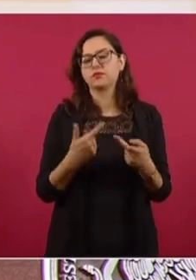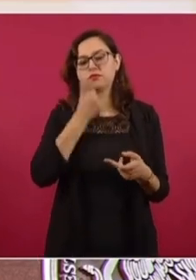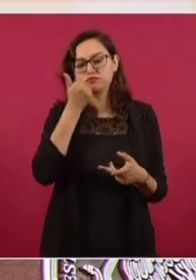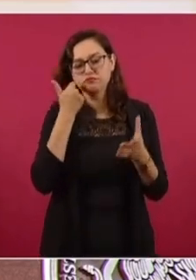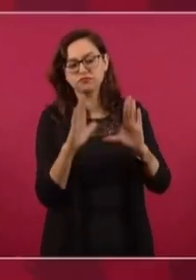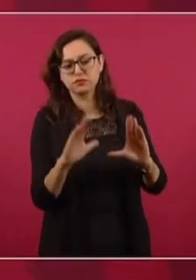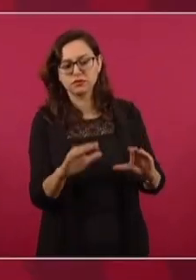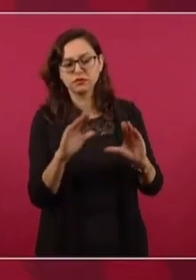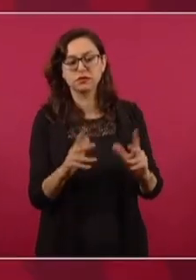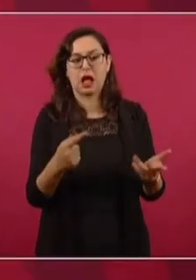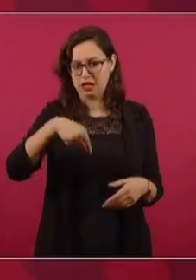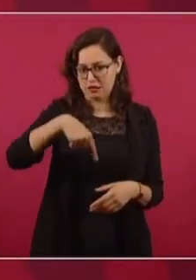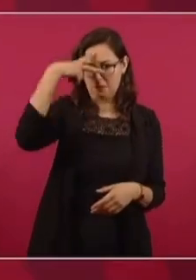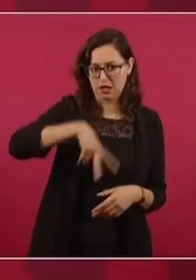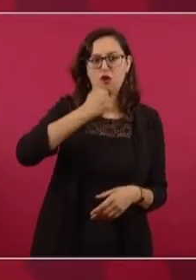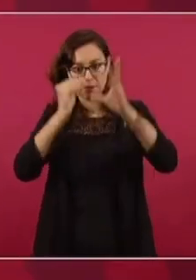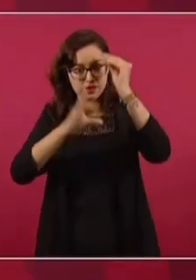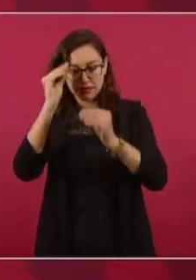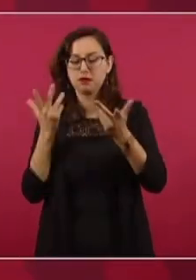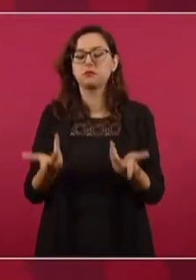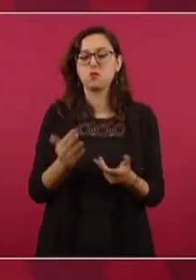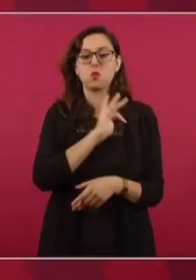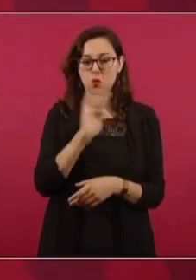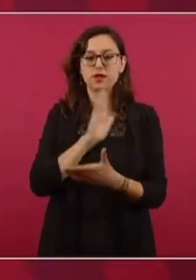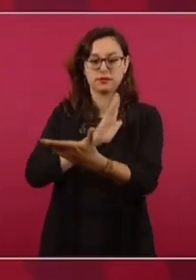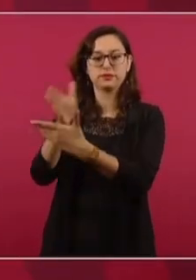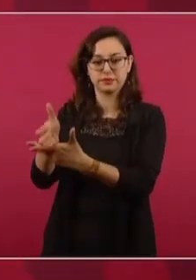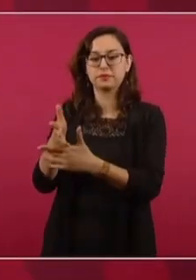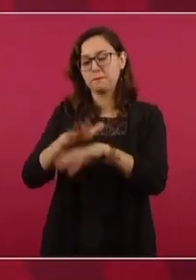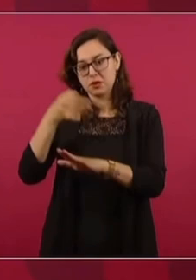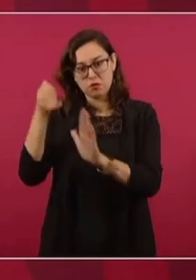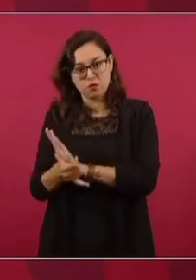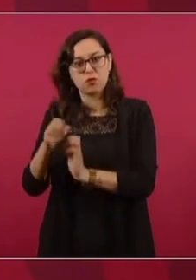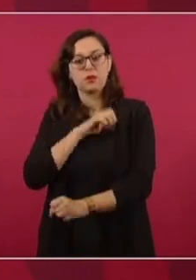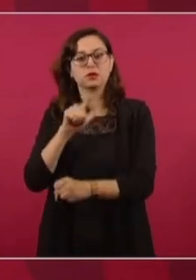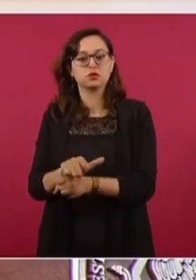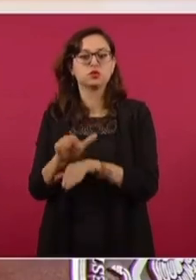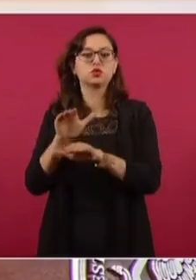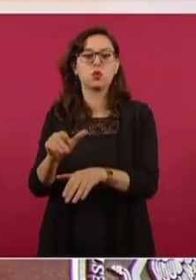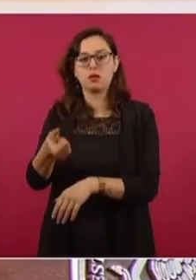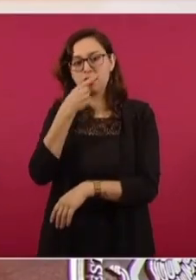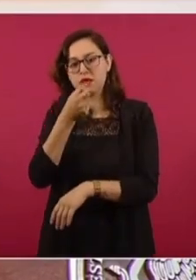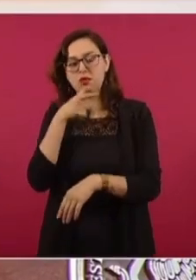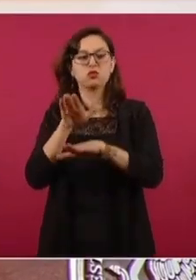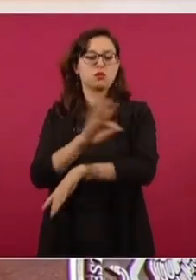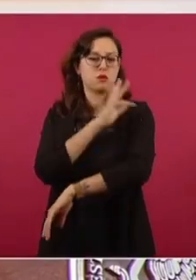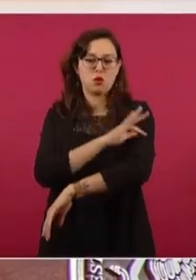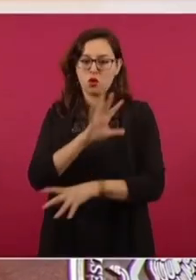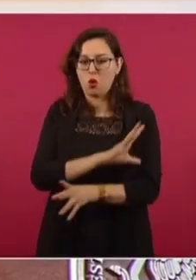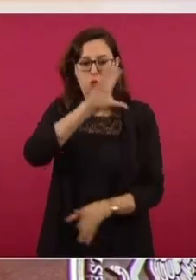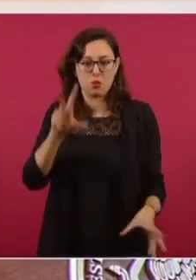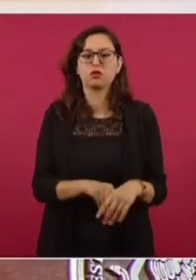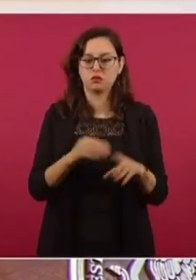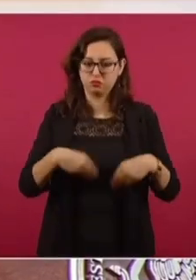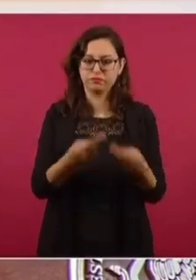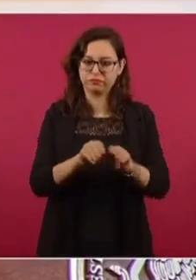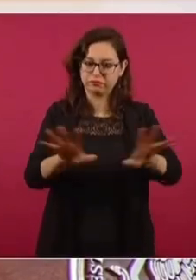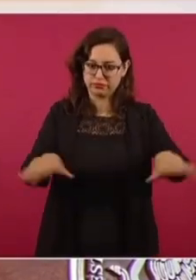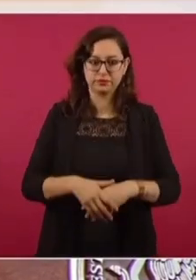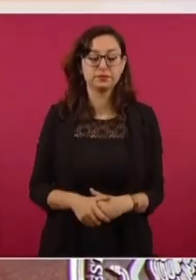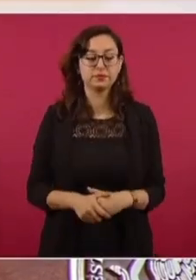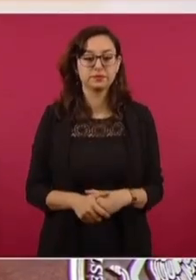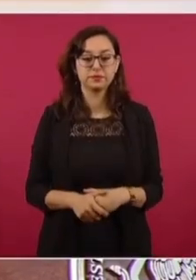generales que quieran formarse en una especialidad, que tiene que ver con medicamentos, con vacunas, todo completo se va a entregar.